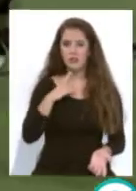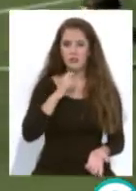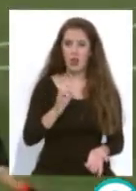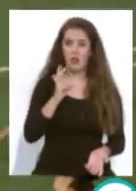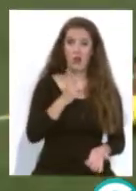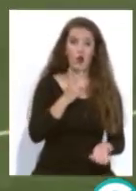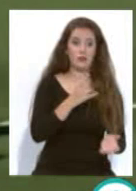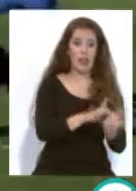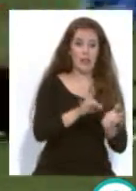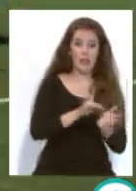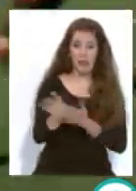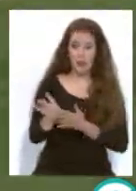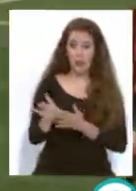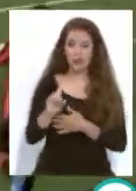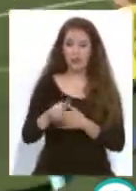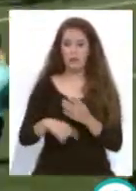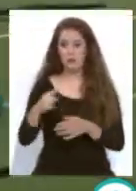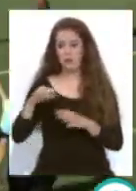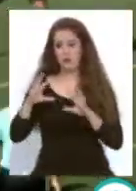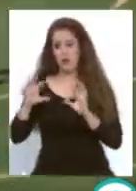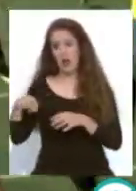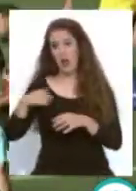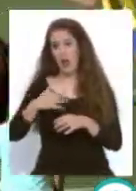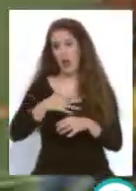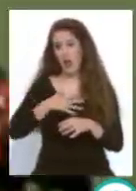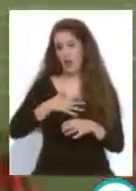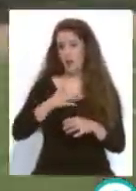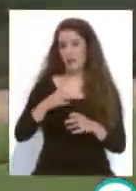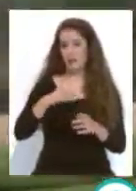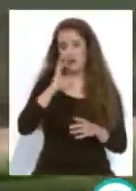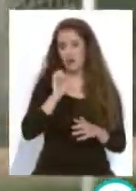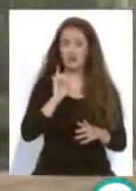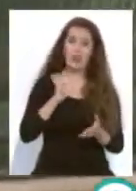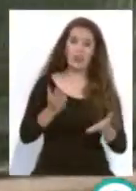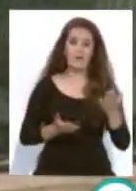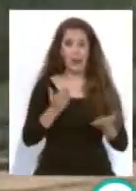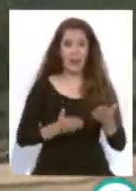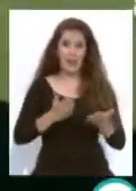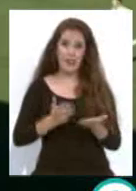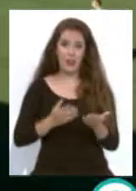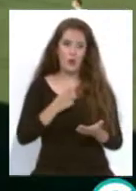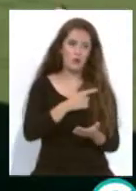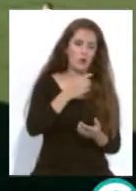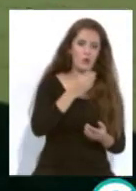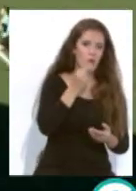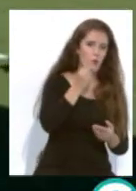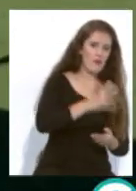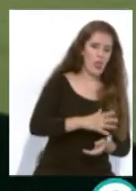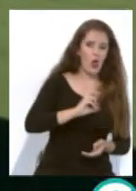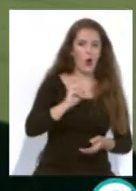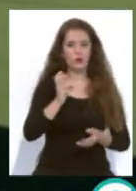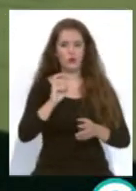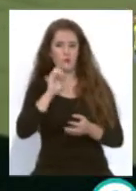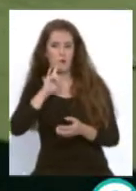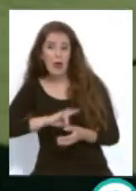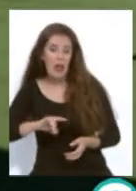eliminatorias y dar esta sensación en tu casa, pues no sé si poner en la balanza que uno estaba demasiado bien y el otro era, estaba muy malo o